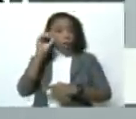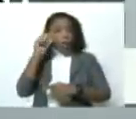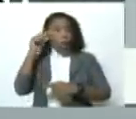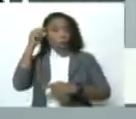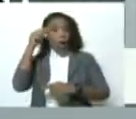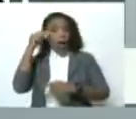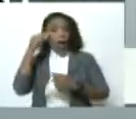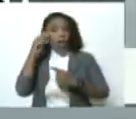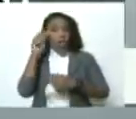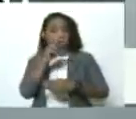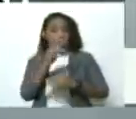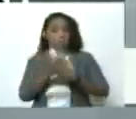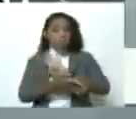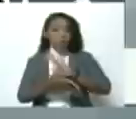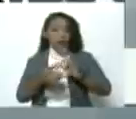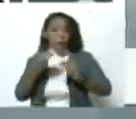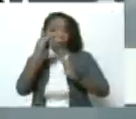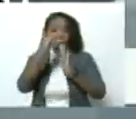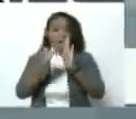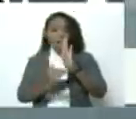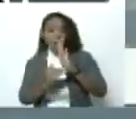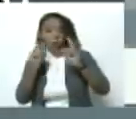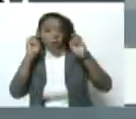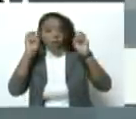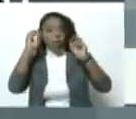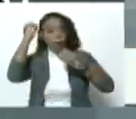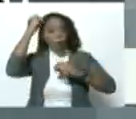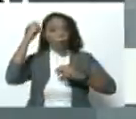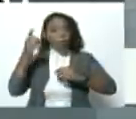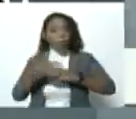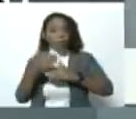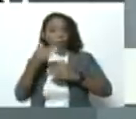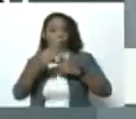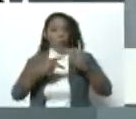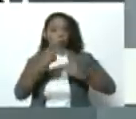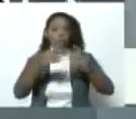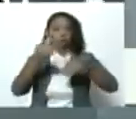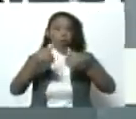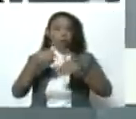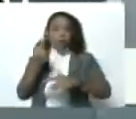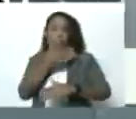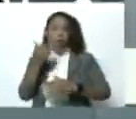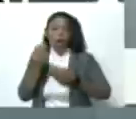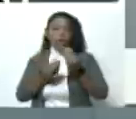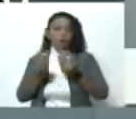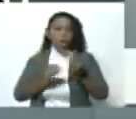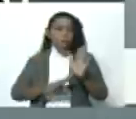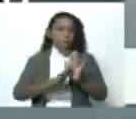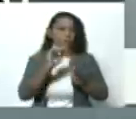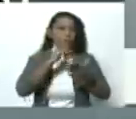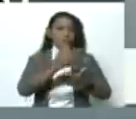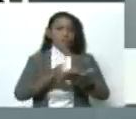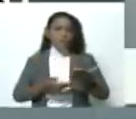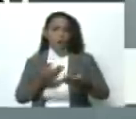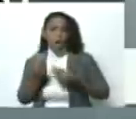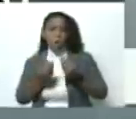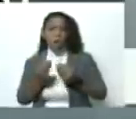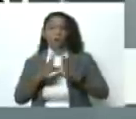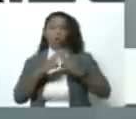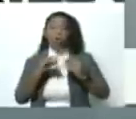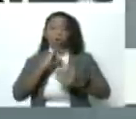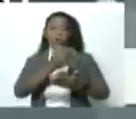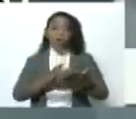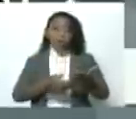carácter menor al proceso electoral, ¿cómo que tú dices que nuestro informe ayudará a mejorar los procesos electorales? Claro, todo informe y toda